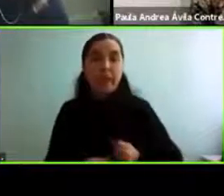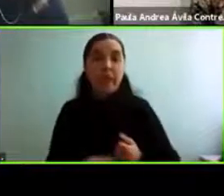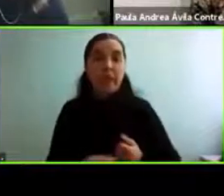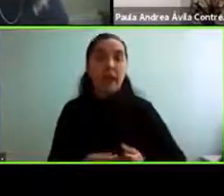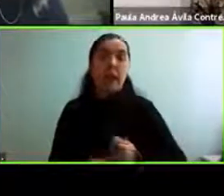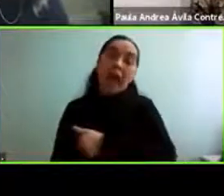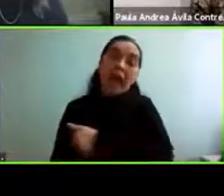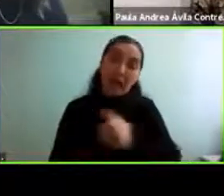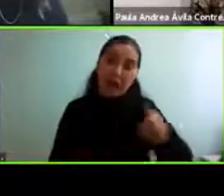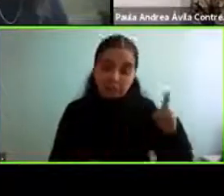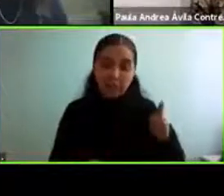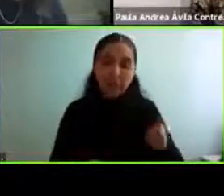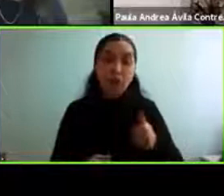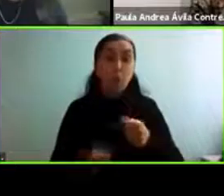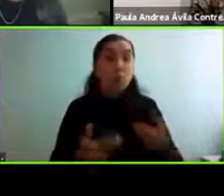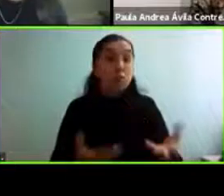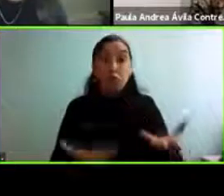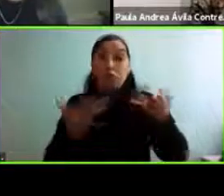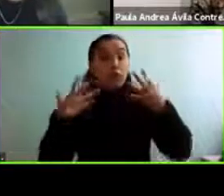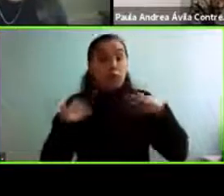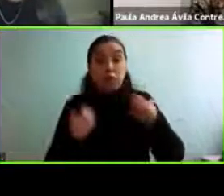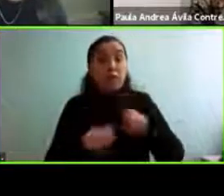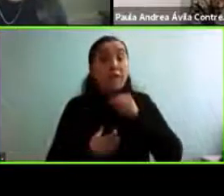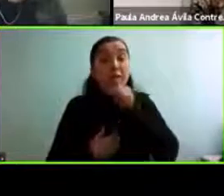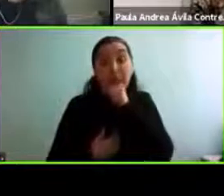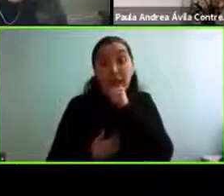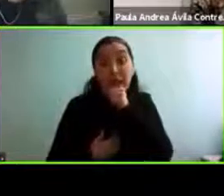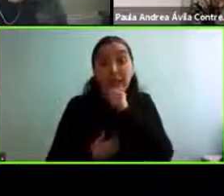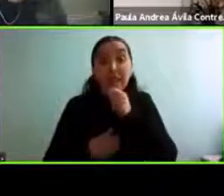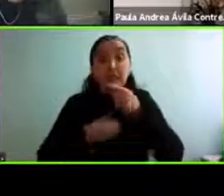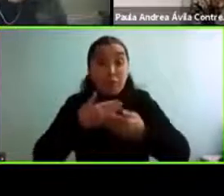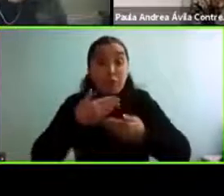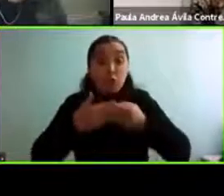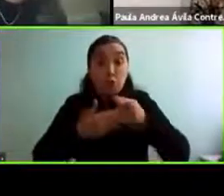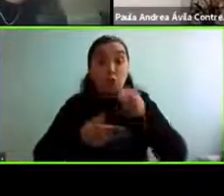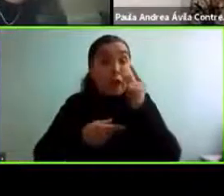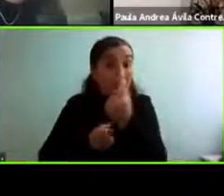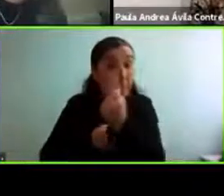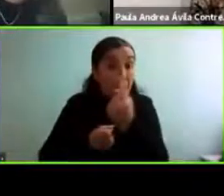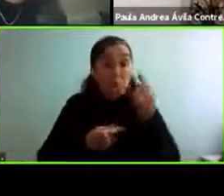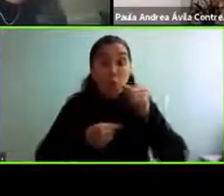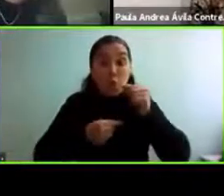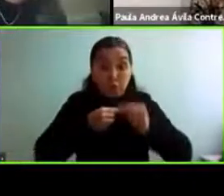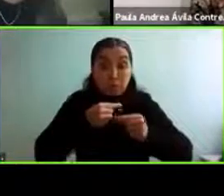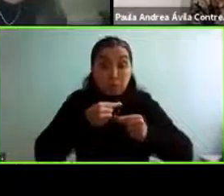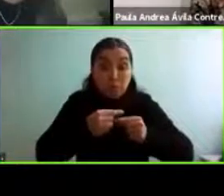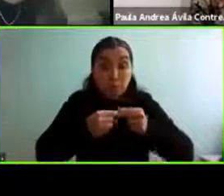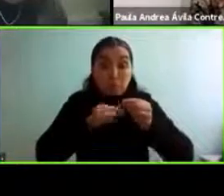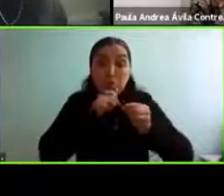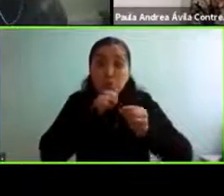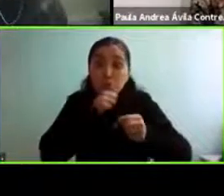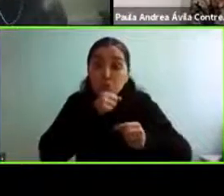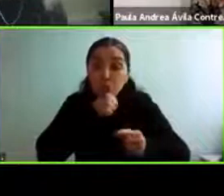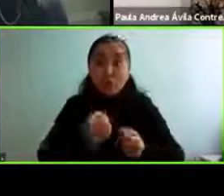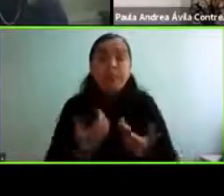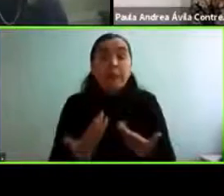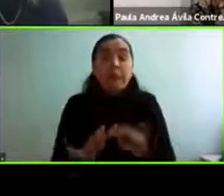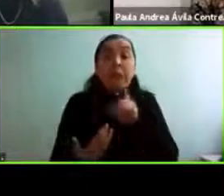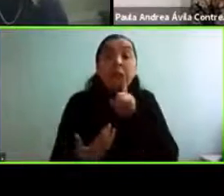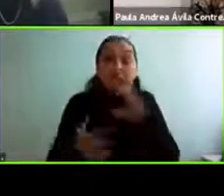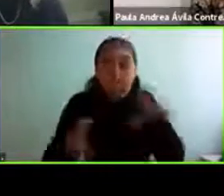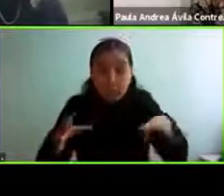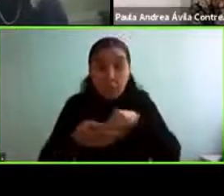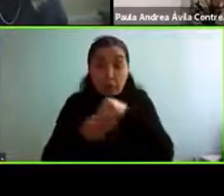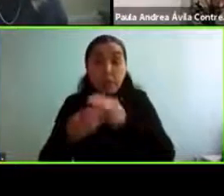atañe el envejecimiento y la vejez estamos día a día envejeciendo por lo tanto tenemos que involucrarnos en estas